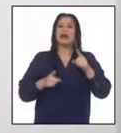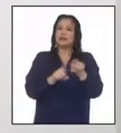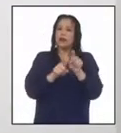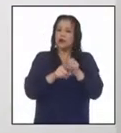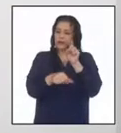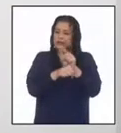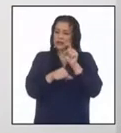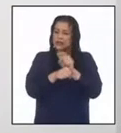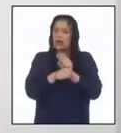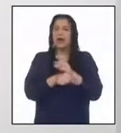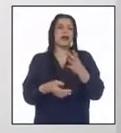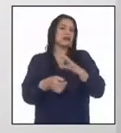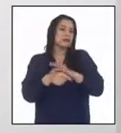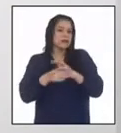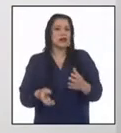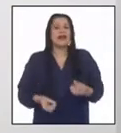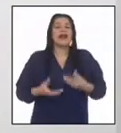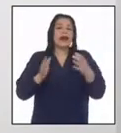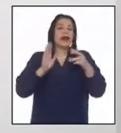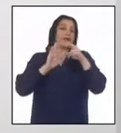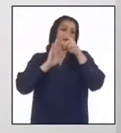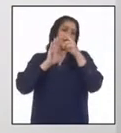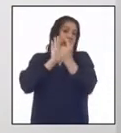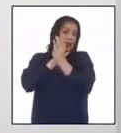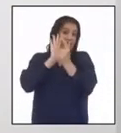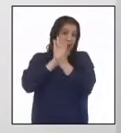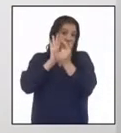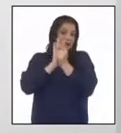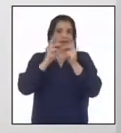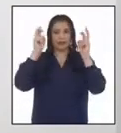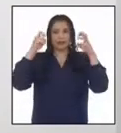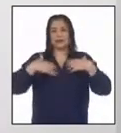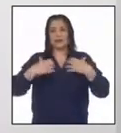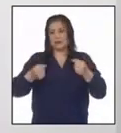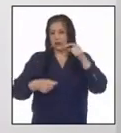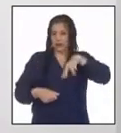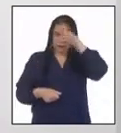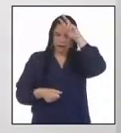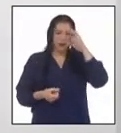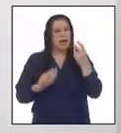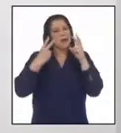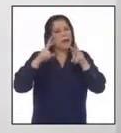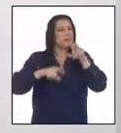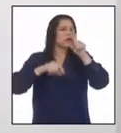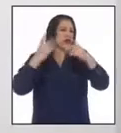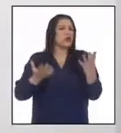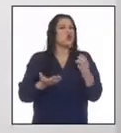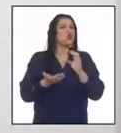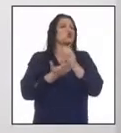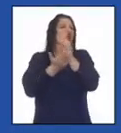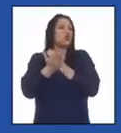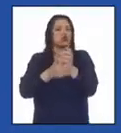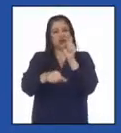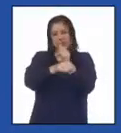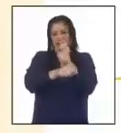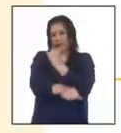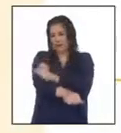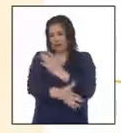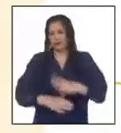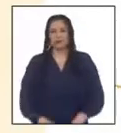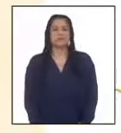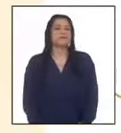personal que ejecute las leyes sanitarias del país. Veamos algunas asignaturas que se impartían en ese instituto.